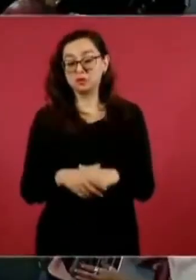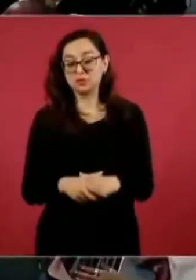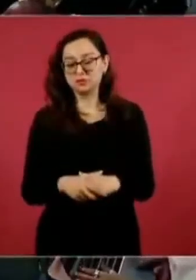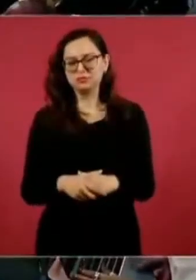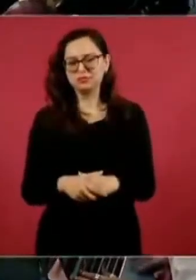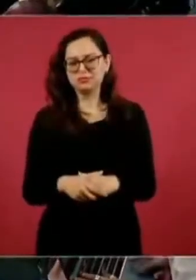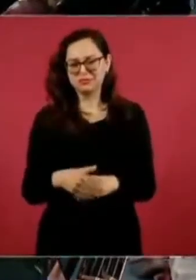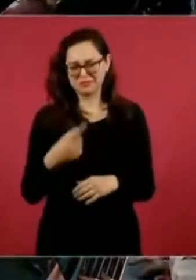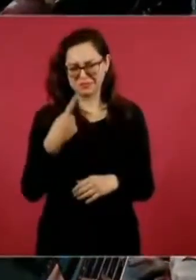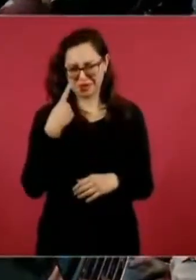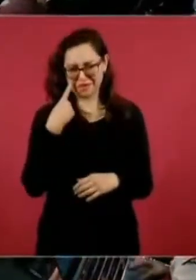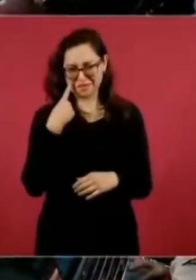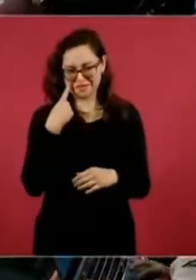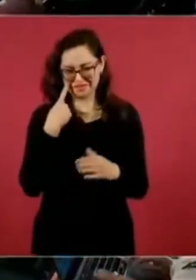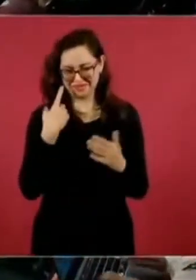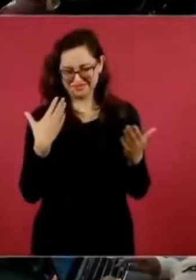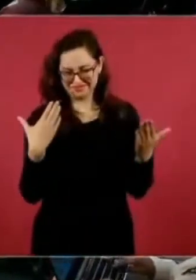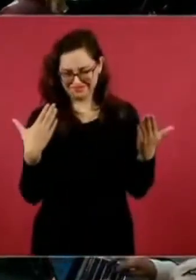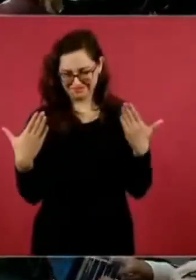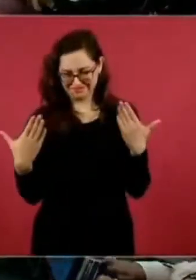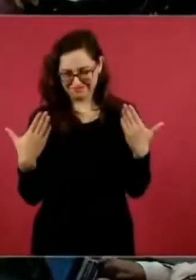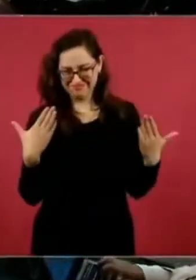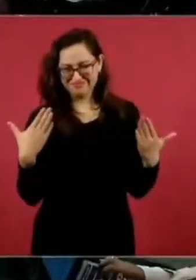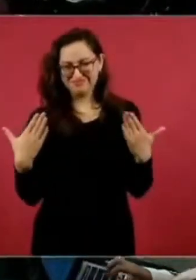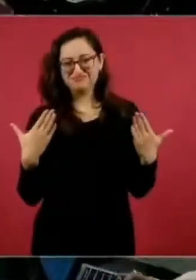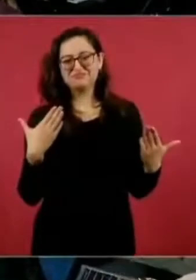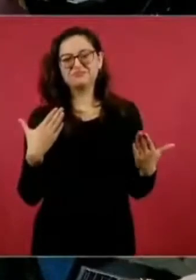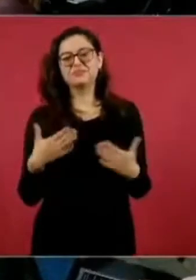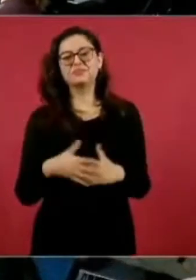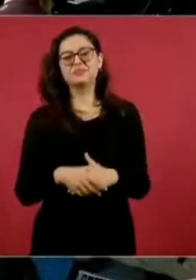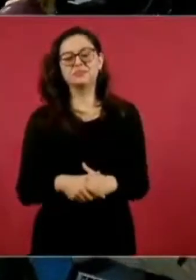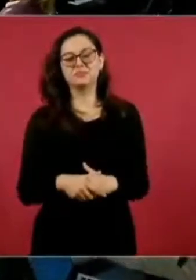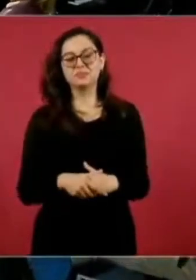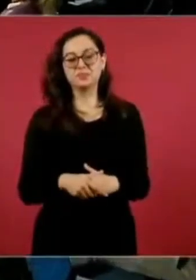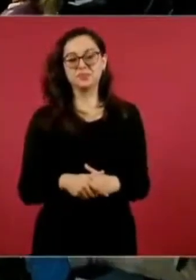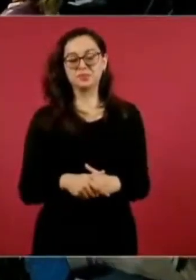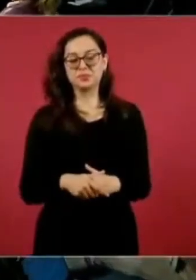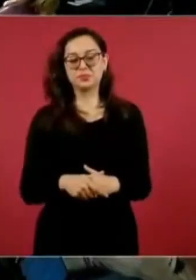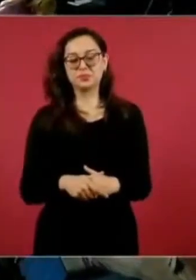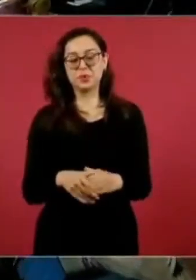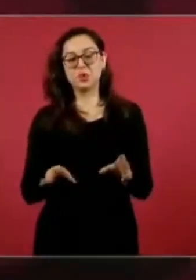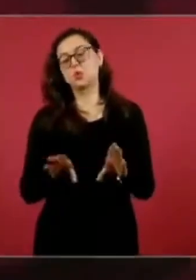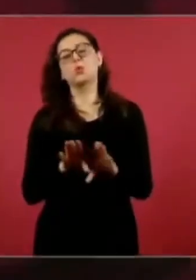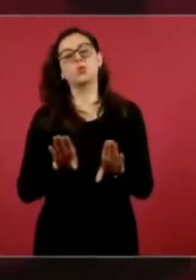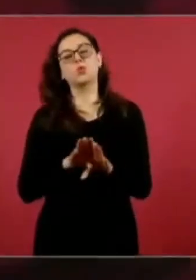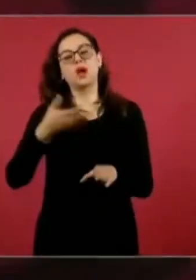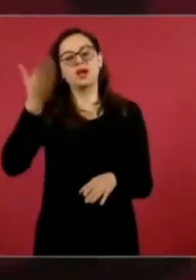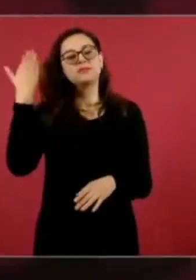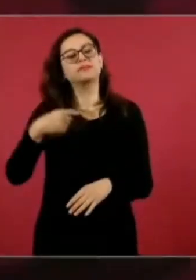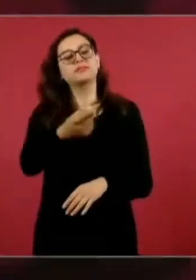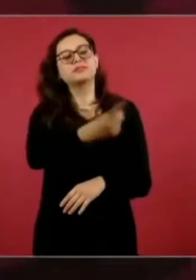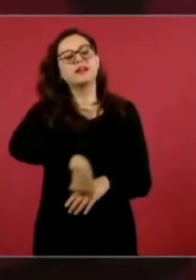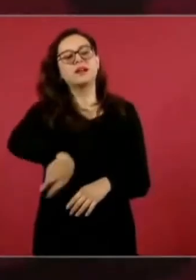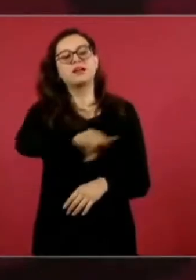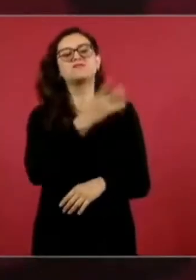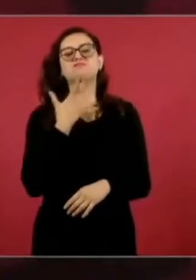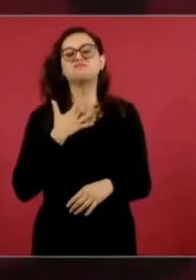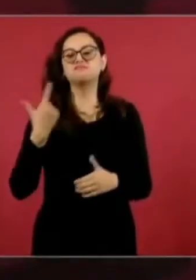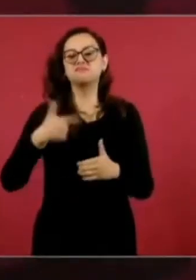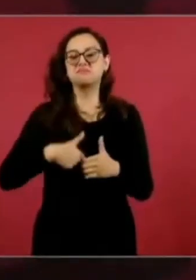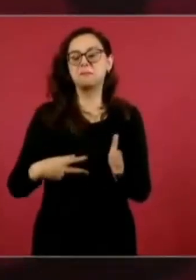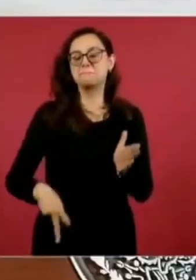de los combustibles. ¿Cuál era la tendencia? Los